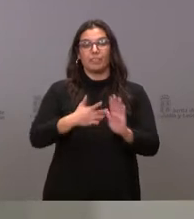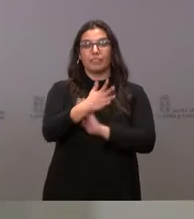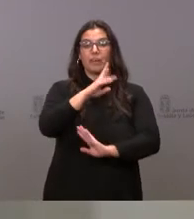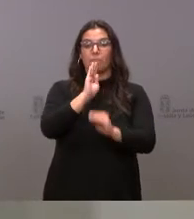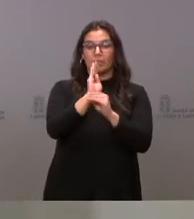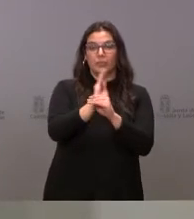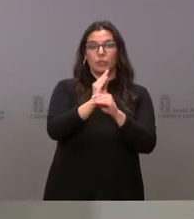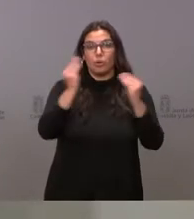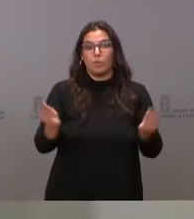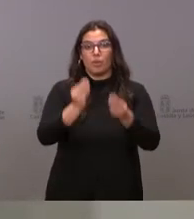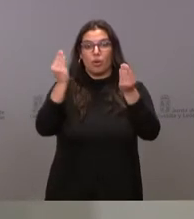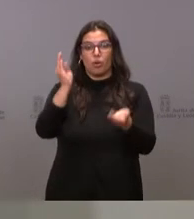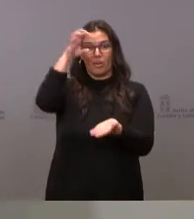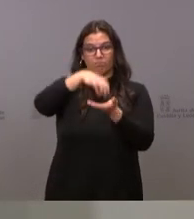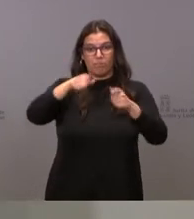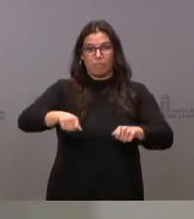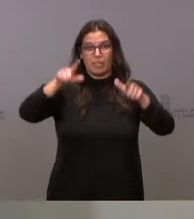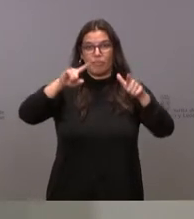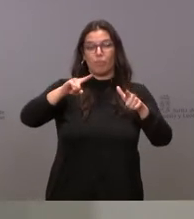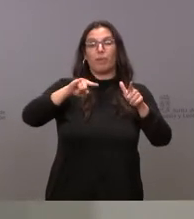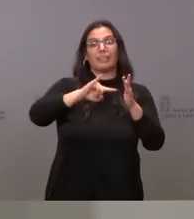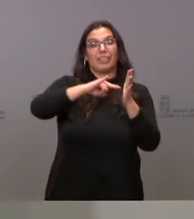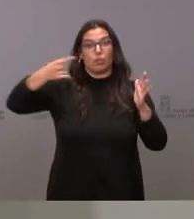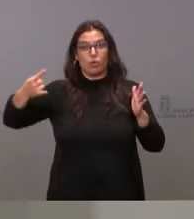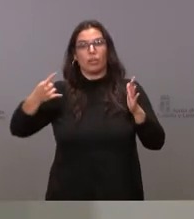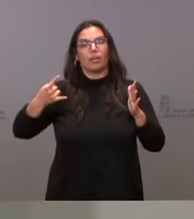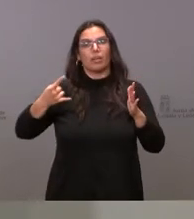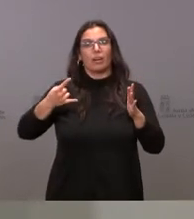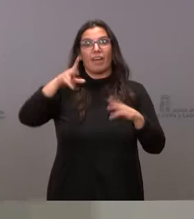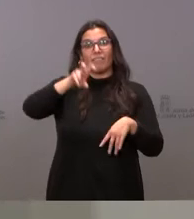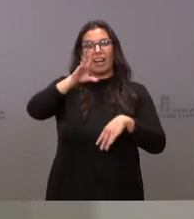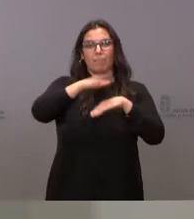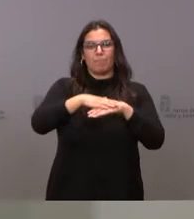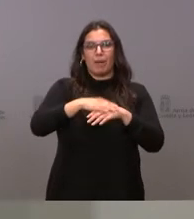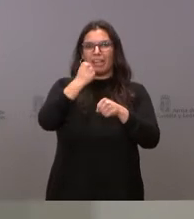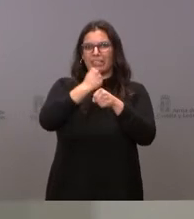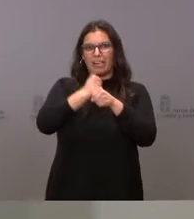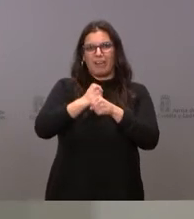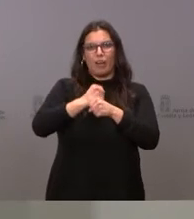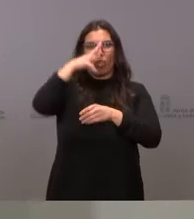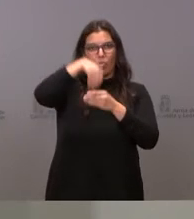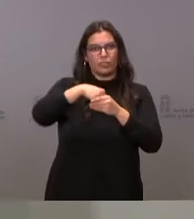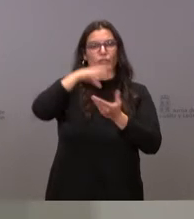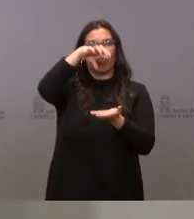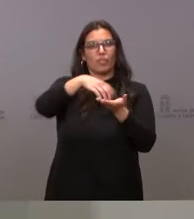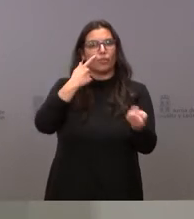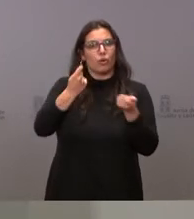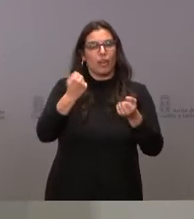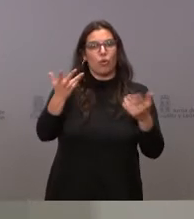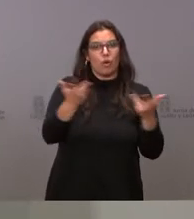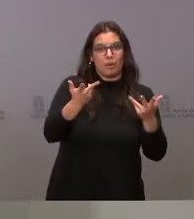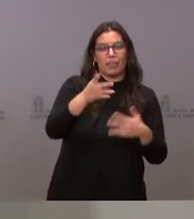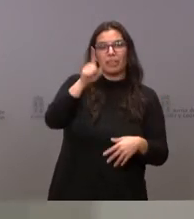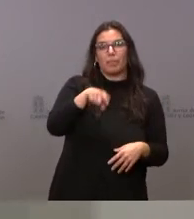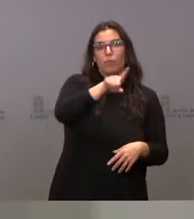y la mejora de esta plataforma tecnológica que da soporte a toda la actividad que se realiza en el Centro Coordinador de Emergencias y en el Centro de